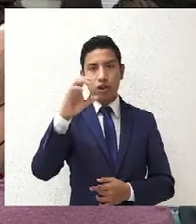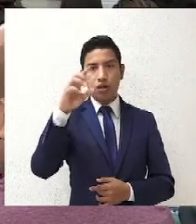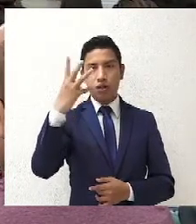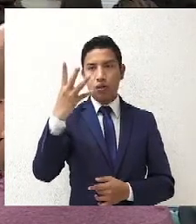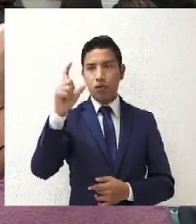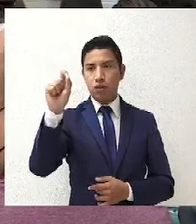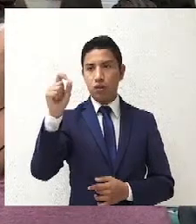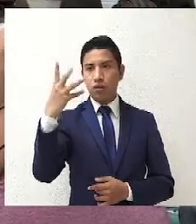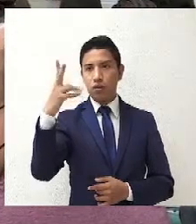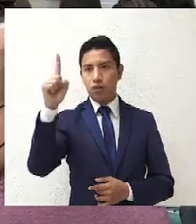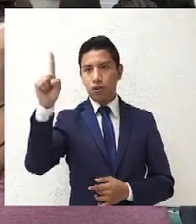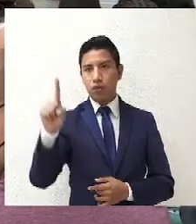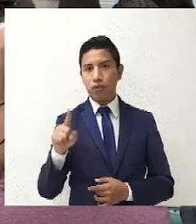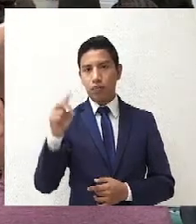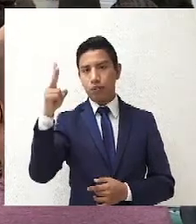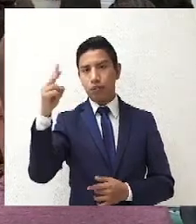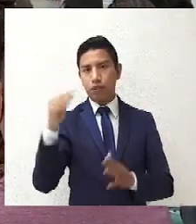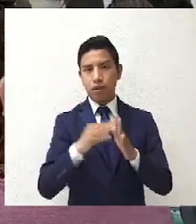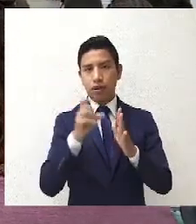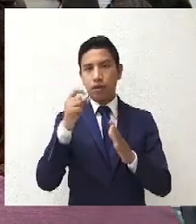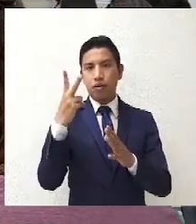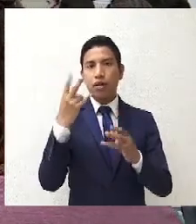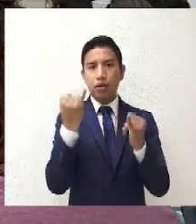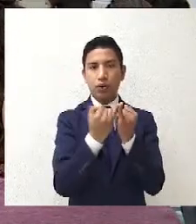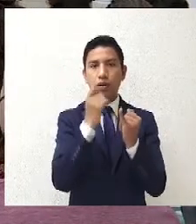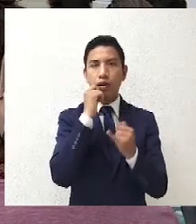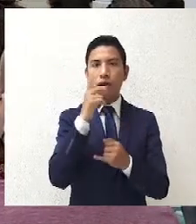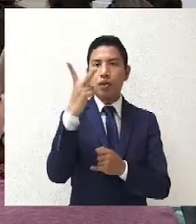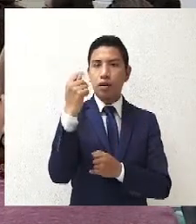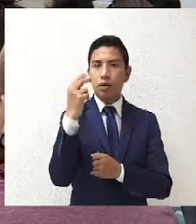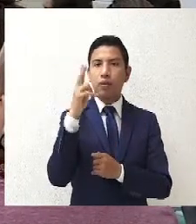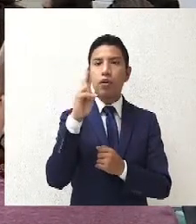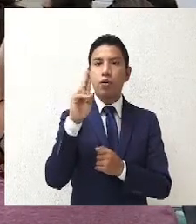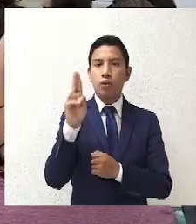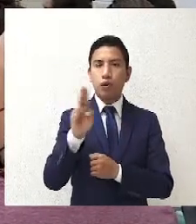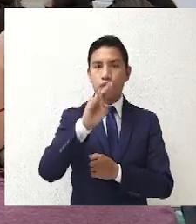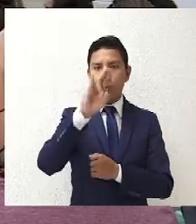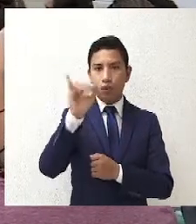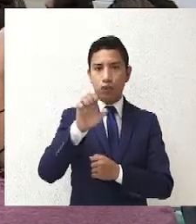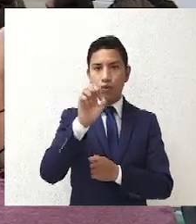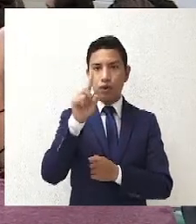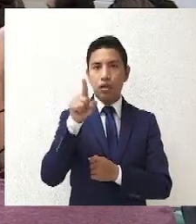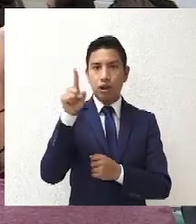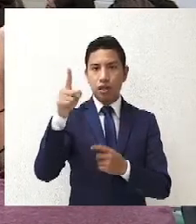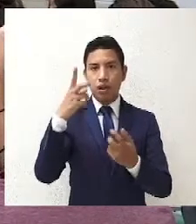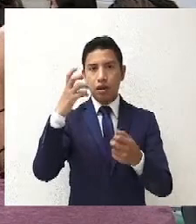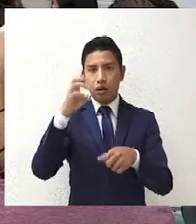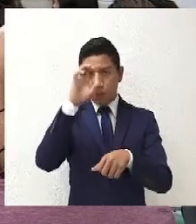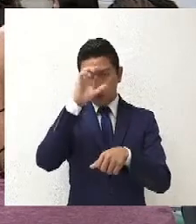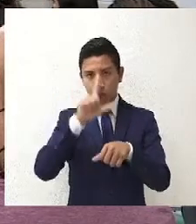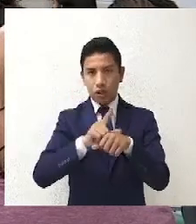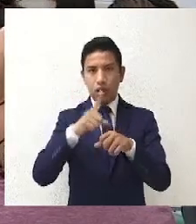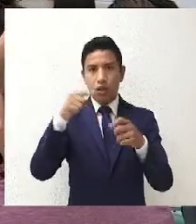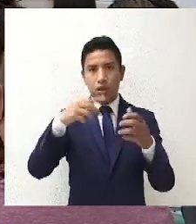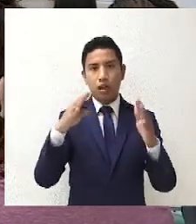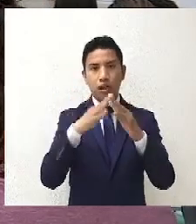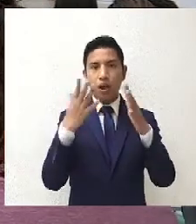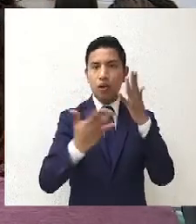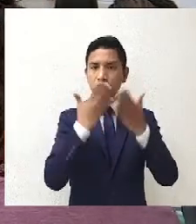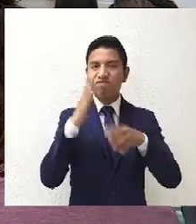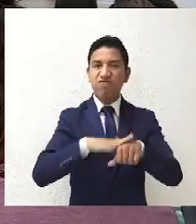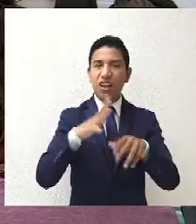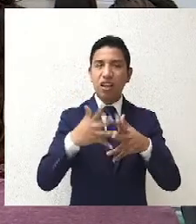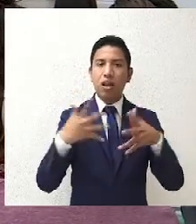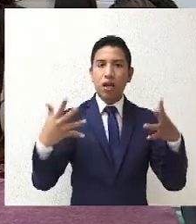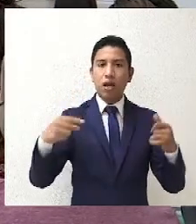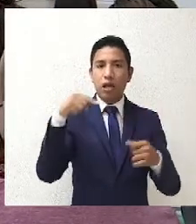425-2022. Del mismo modo agradecemos a TVUJED, el canal cultural de la máxima casa de estudios del Estado y a su directora la